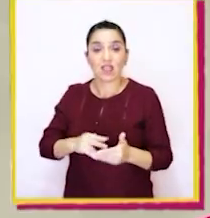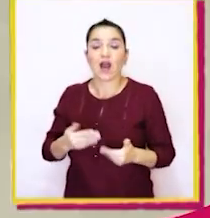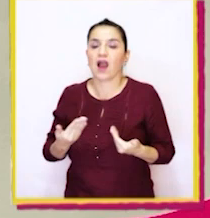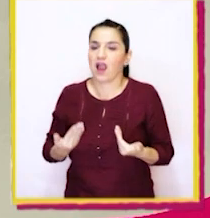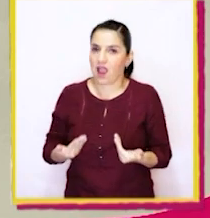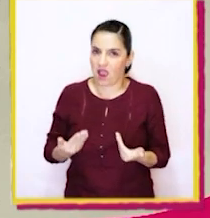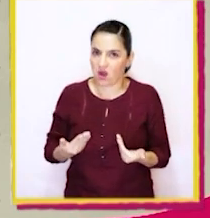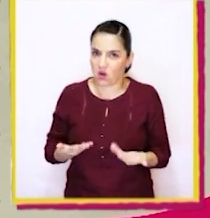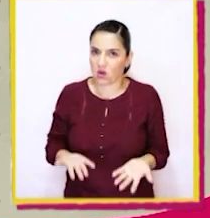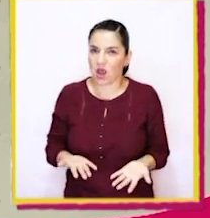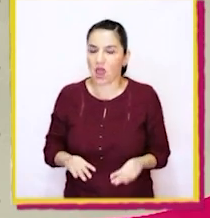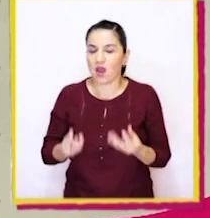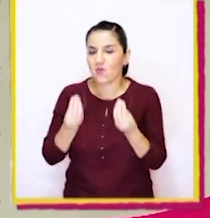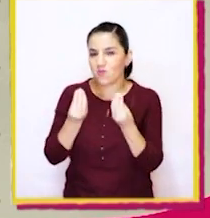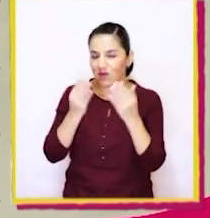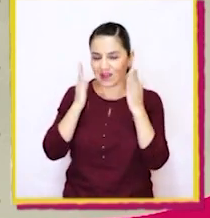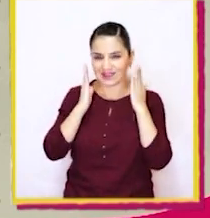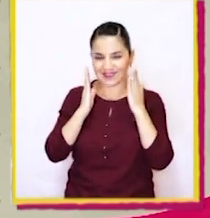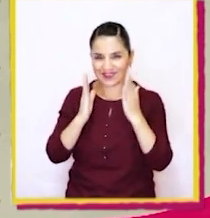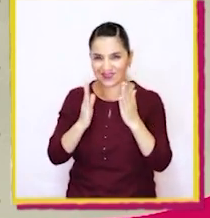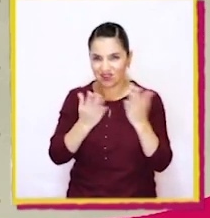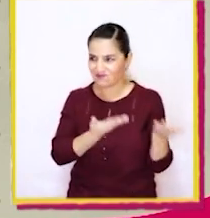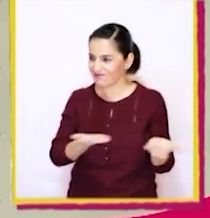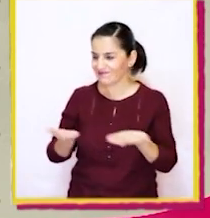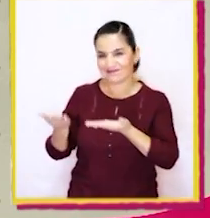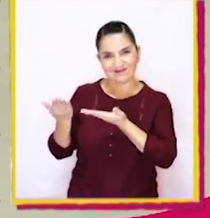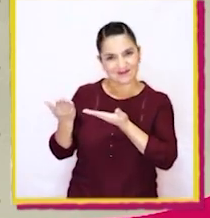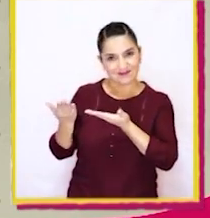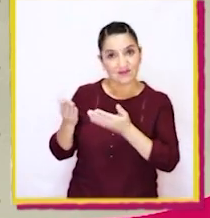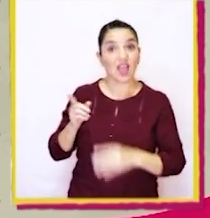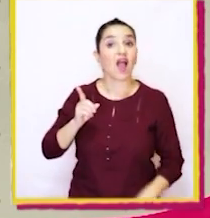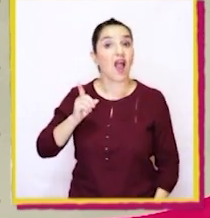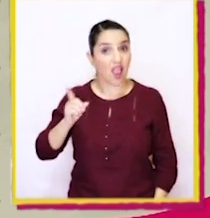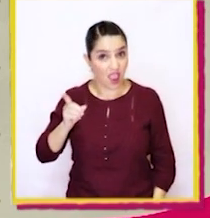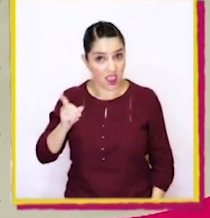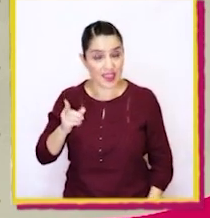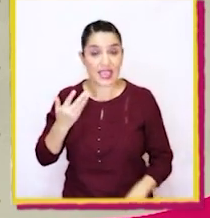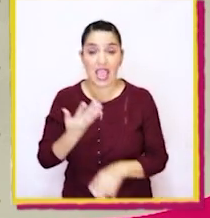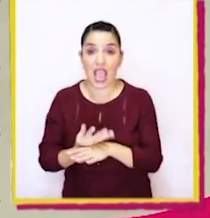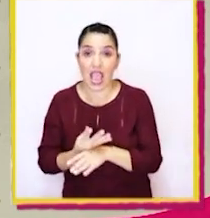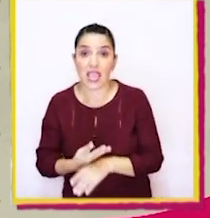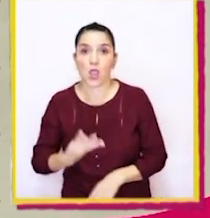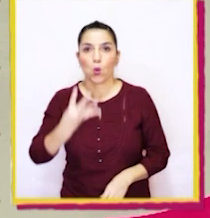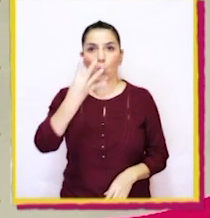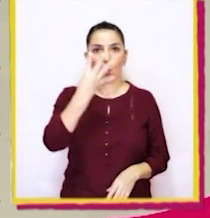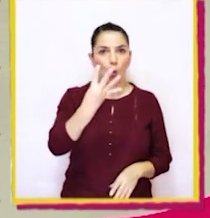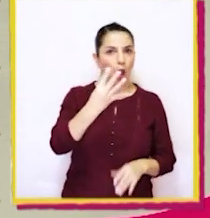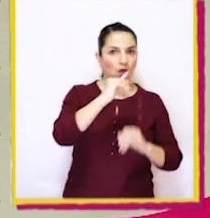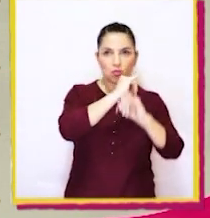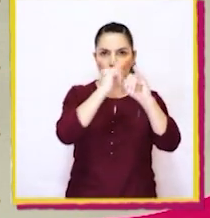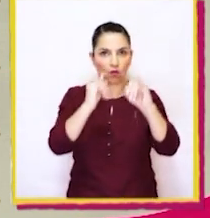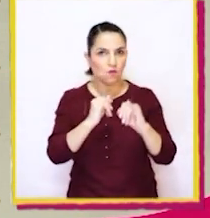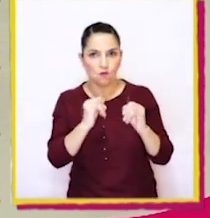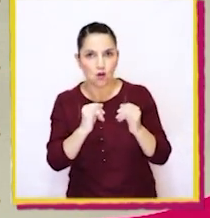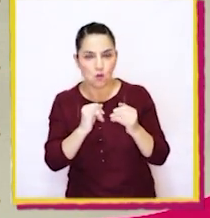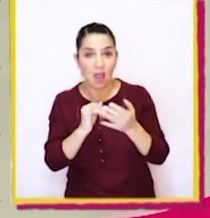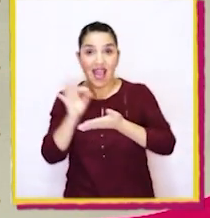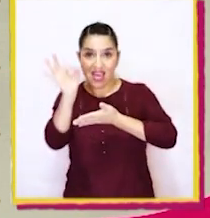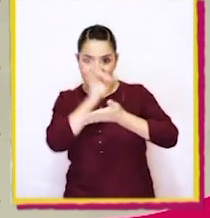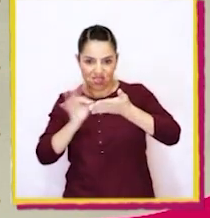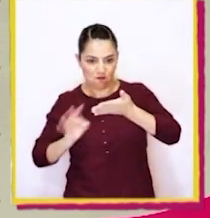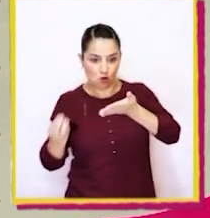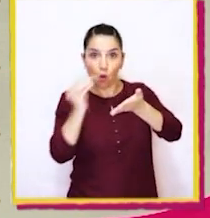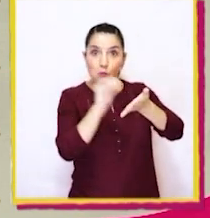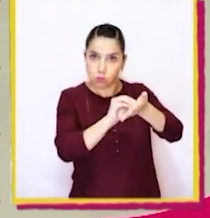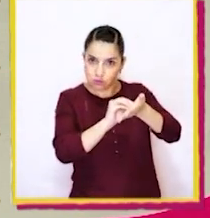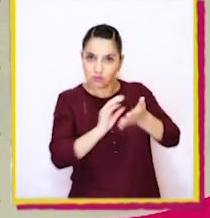Ahora miren. Pongan mucha atención a su pantalla. Aquí están las cuatro figuras que componen el